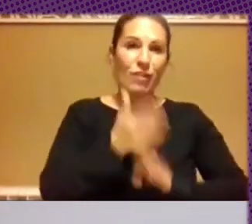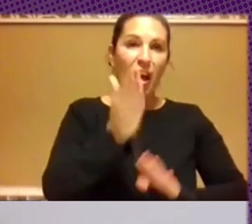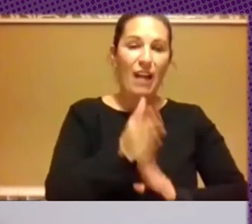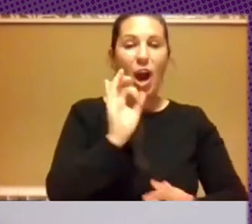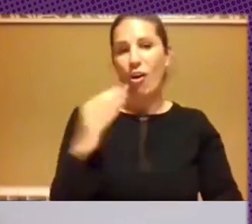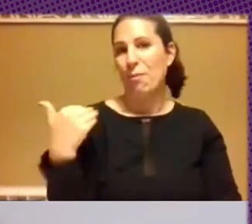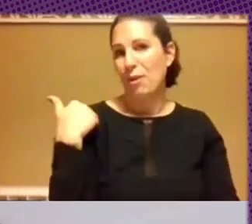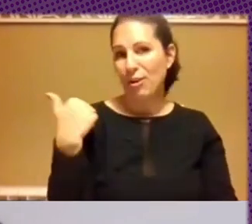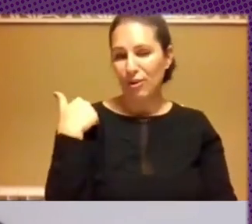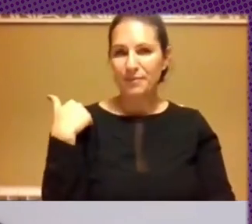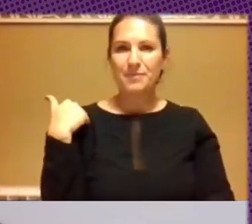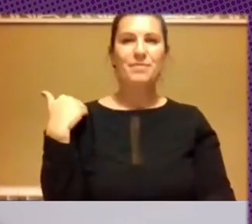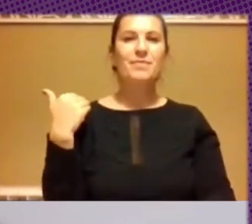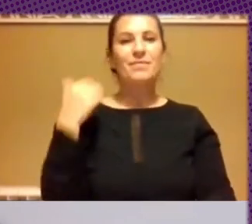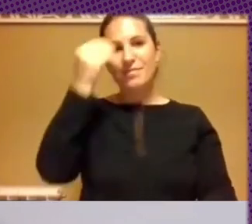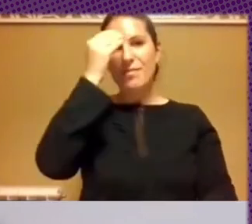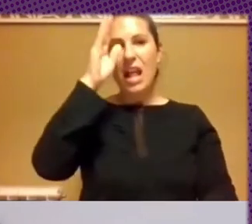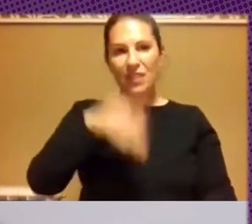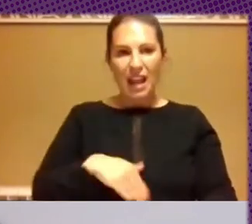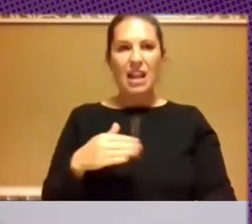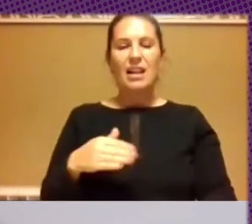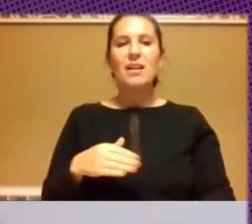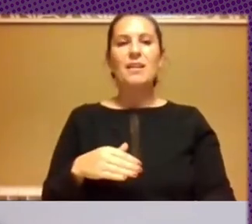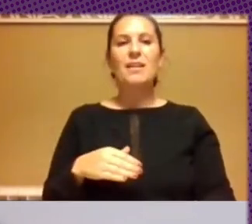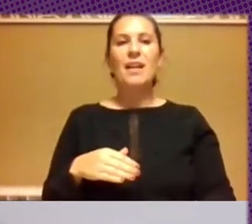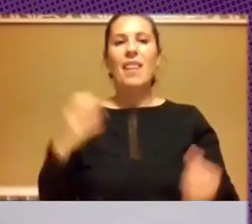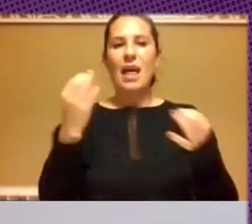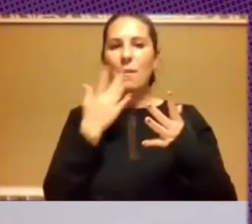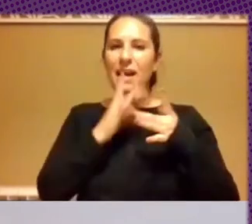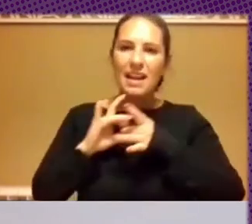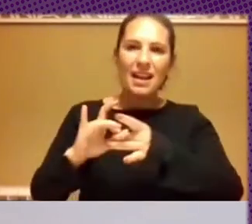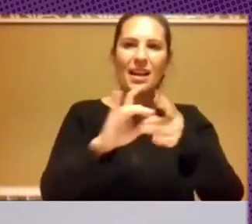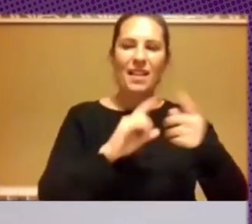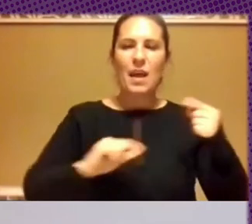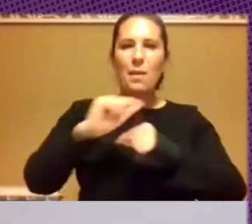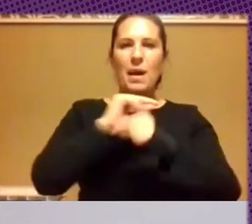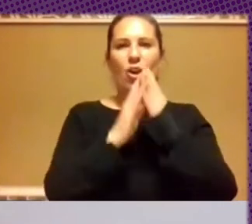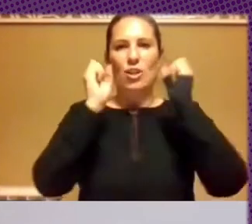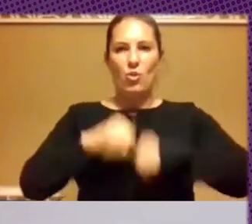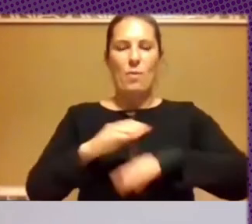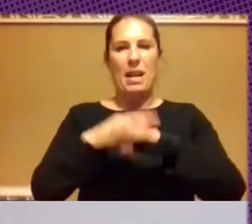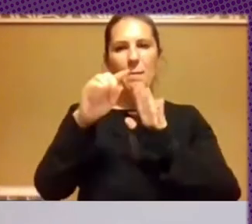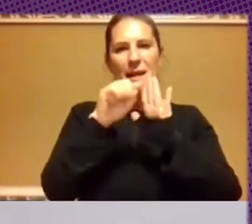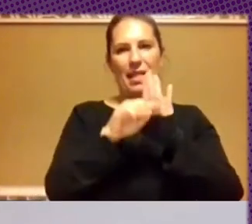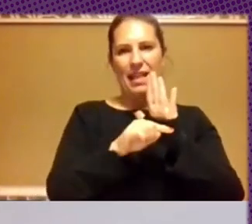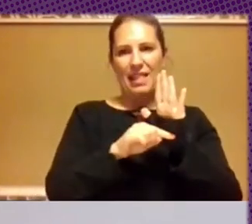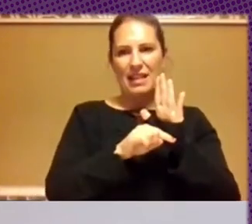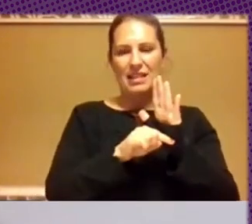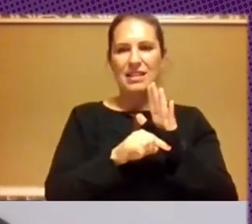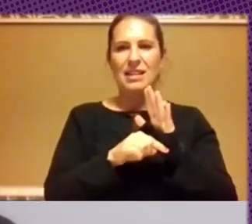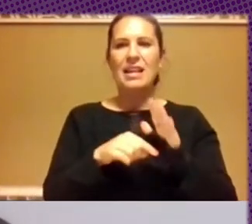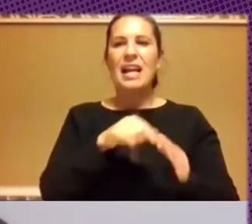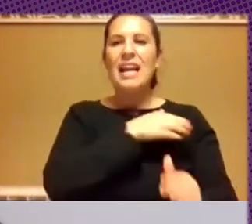poco tiempo y que yo creo que al final tiene que haber un punto de unión de debate consensuado para tomar medidas entonces ahora vamos a tener de hecho quiero